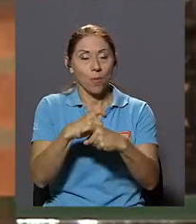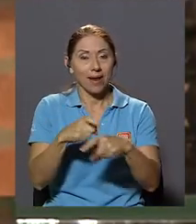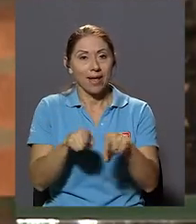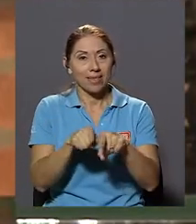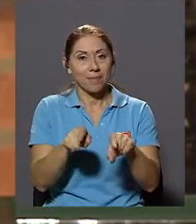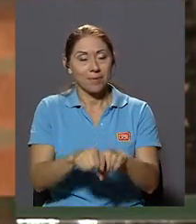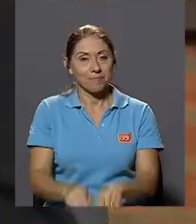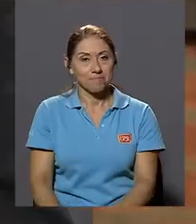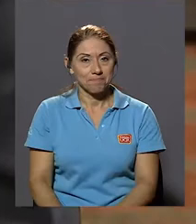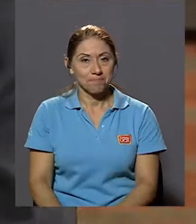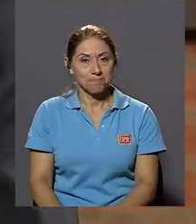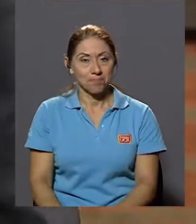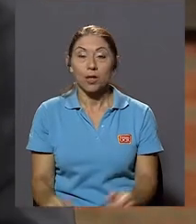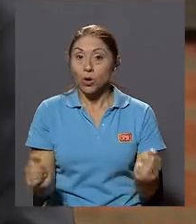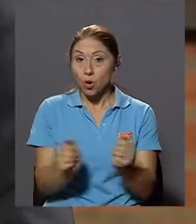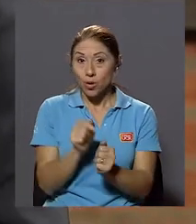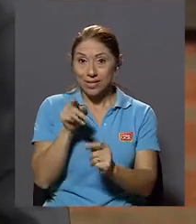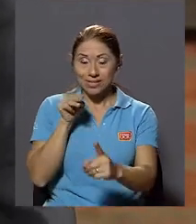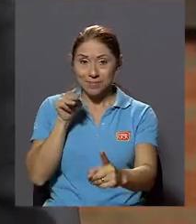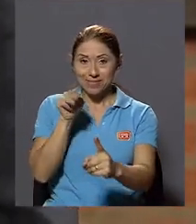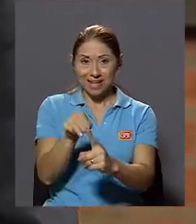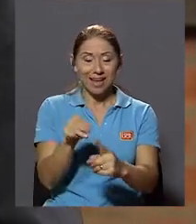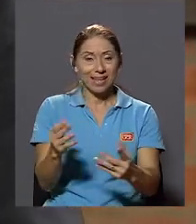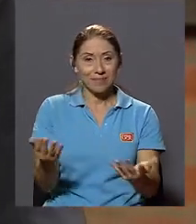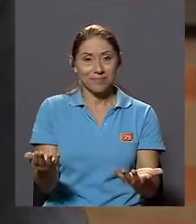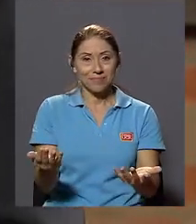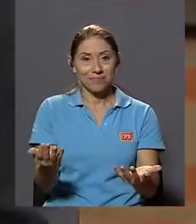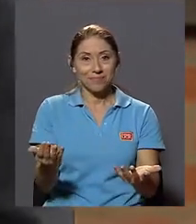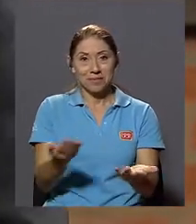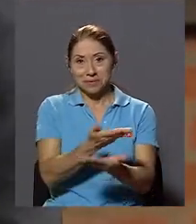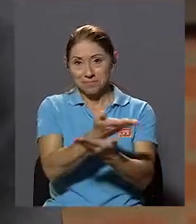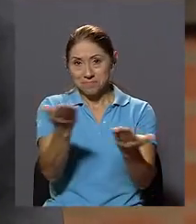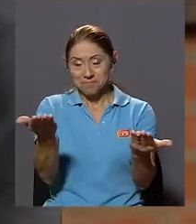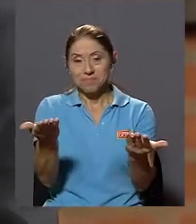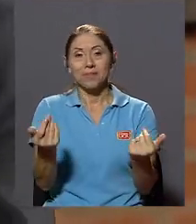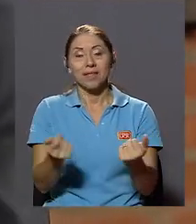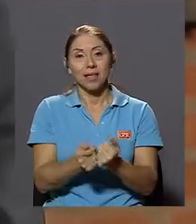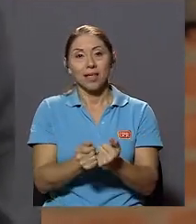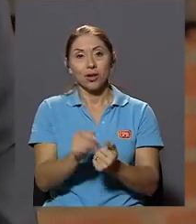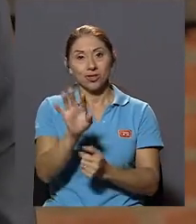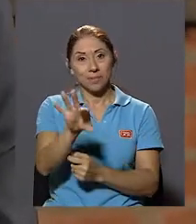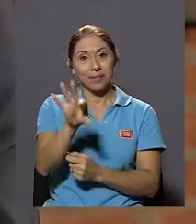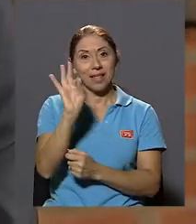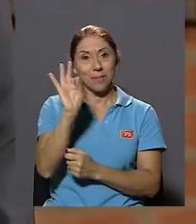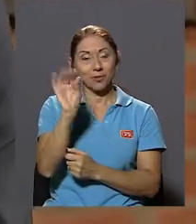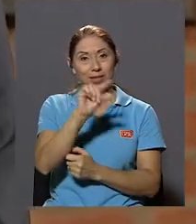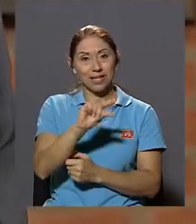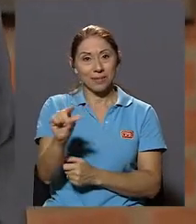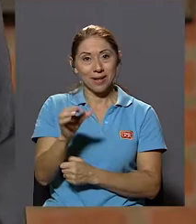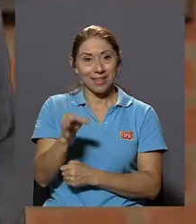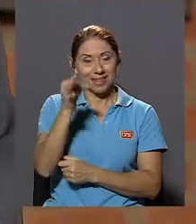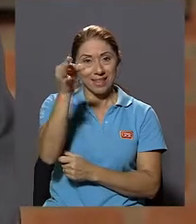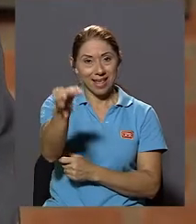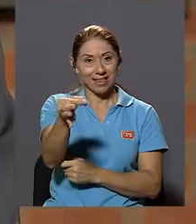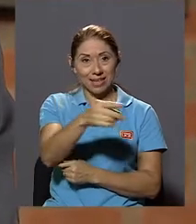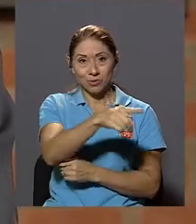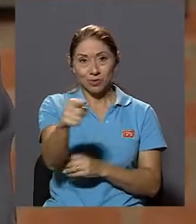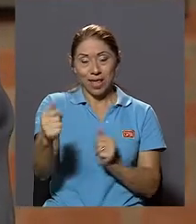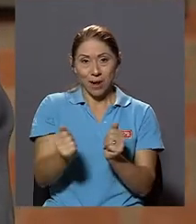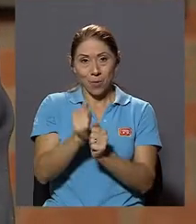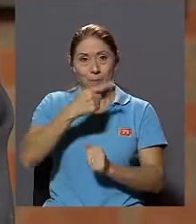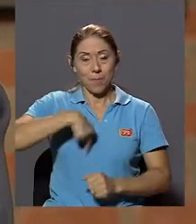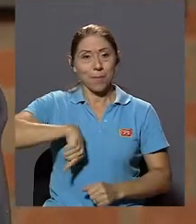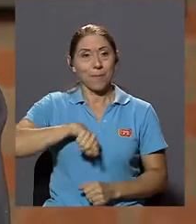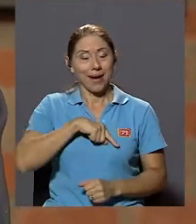Compleja Pues Con ese Mensaje Señor Rector Y Amigas Y Amigos Los Invitamos La Semana Entrante A Que Nos